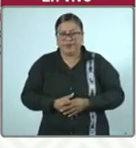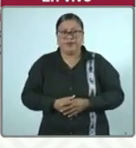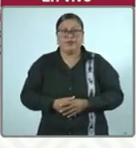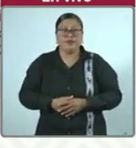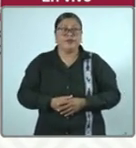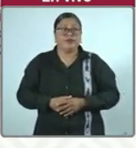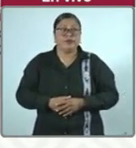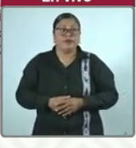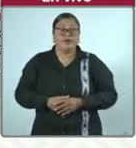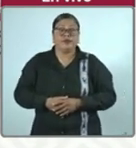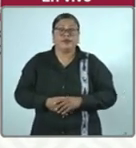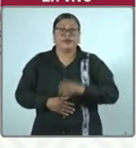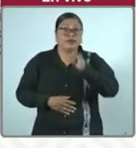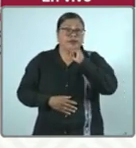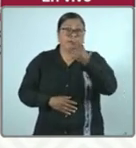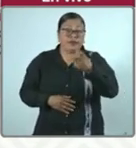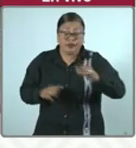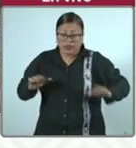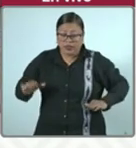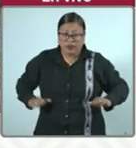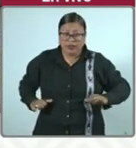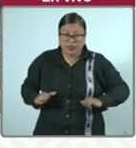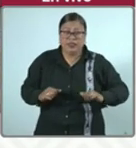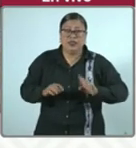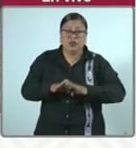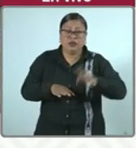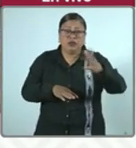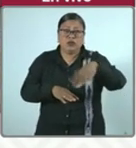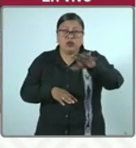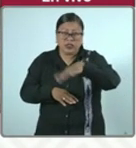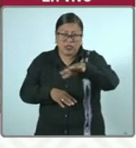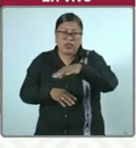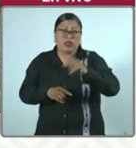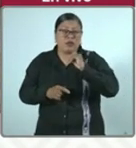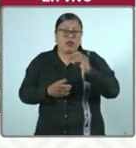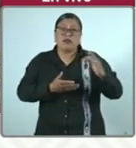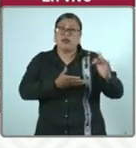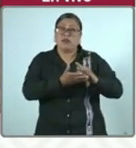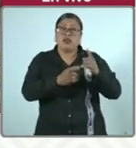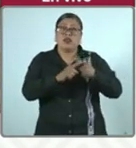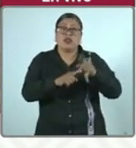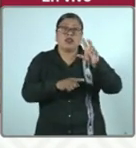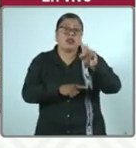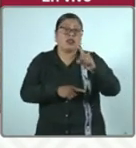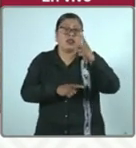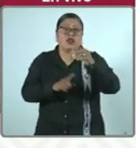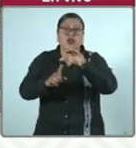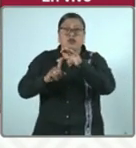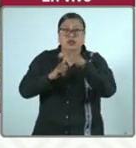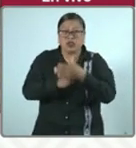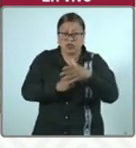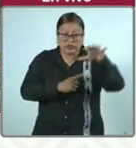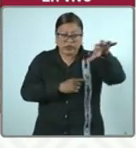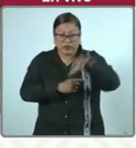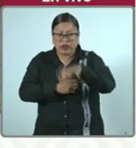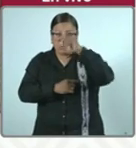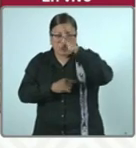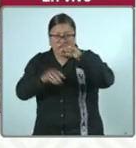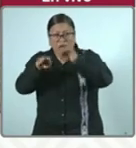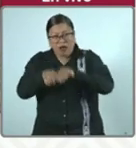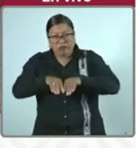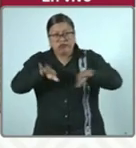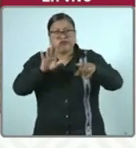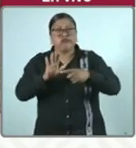Como parte de estas acciones de búsqueda individualizada, solicitamos la colaboración de las 31 comisiones locales de búsqueda para la difusión de la